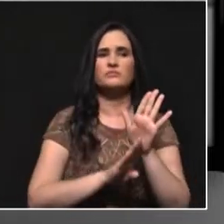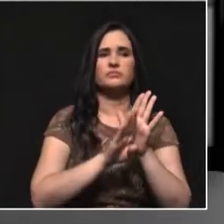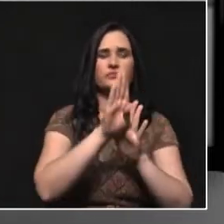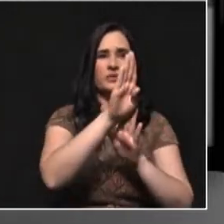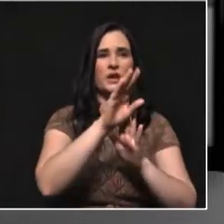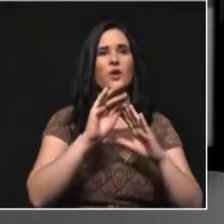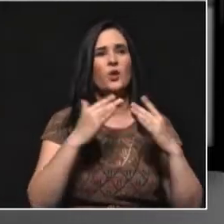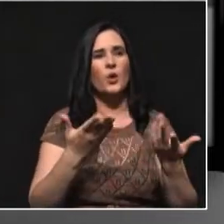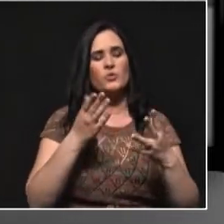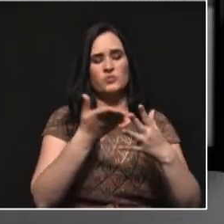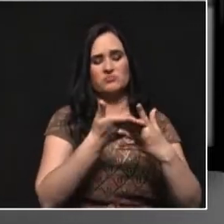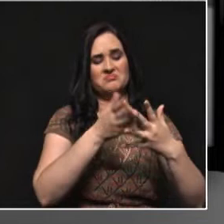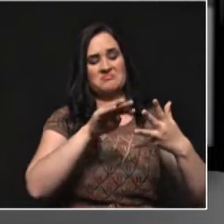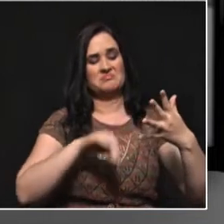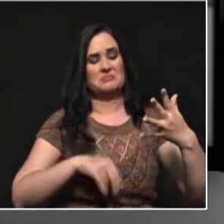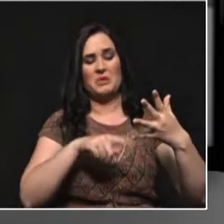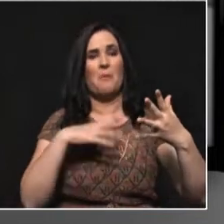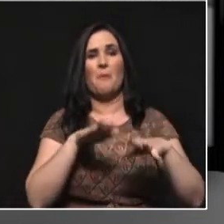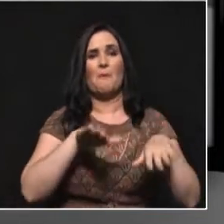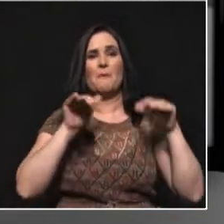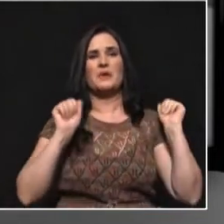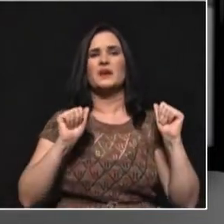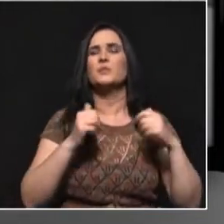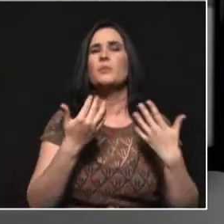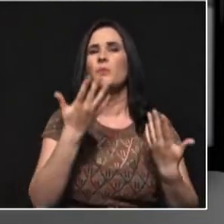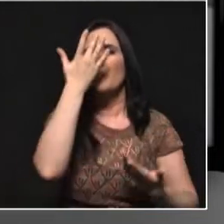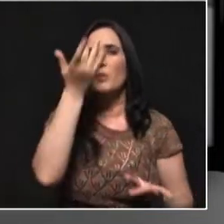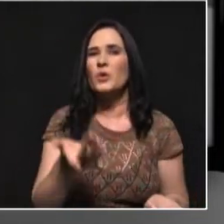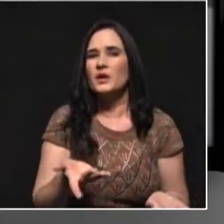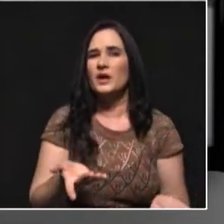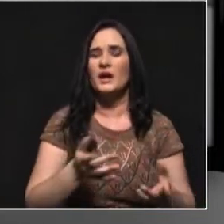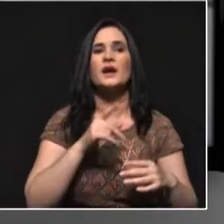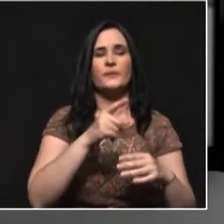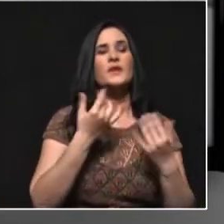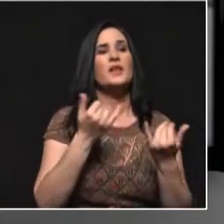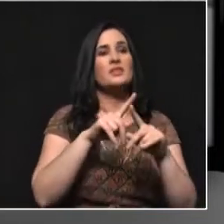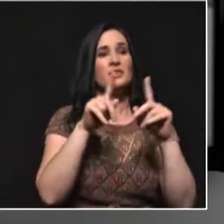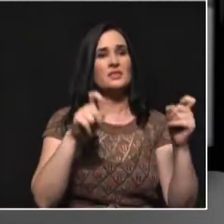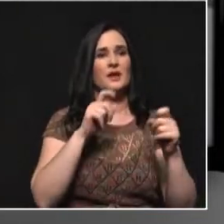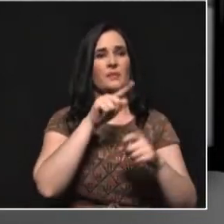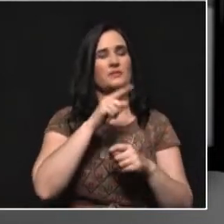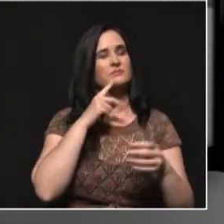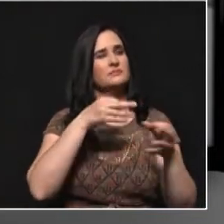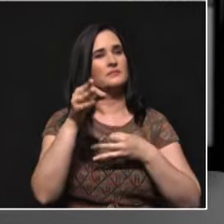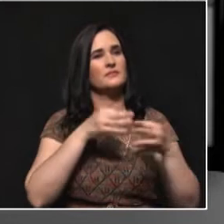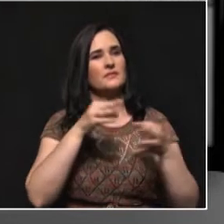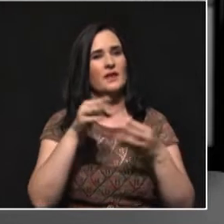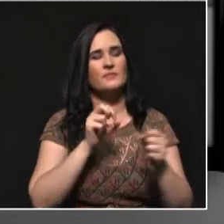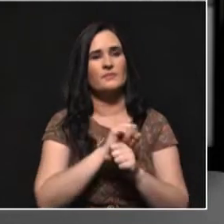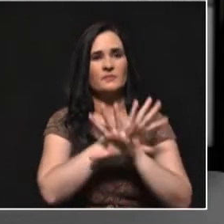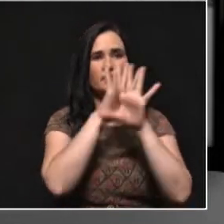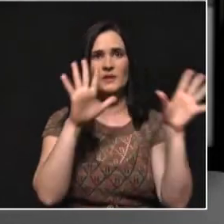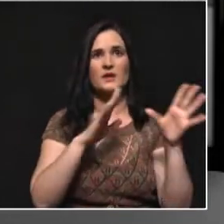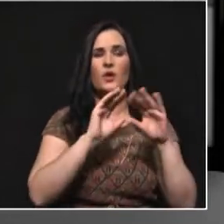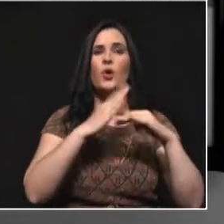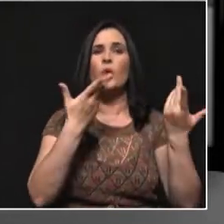¿Qué le ocurre a la mitad de la gente que no participa ni decide su futuro? Para este tema y para mirar la posibilidad de aumentar